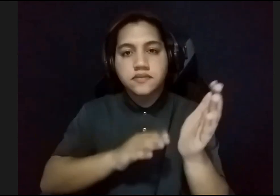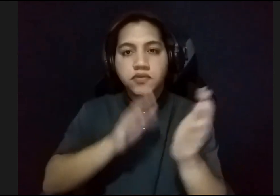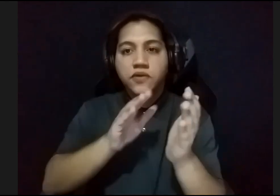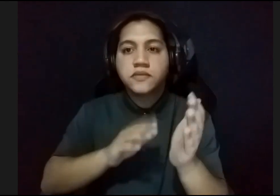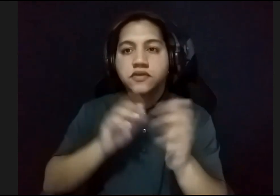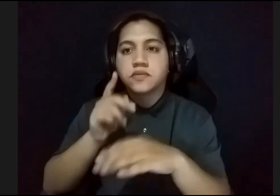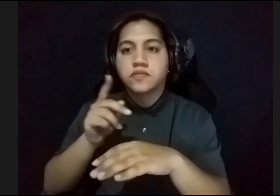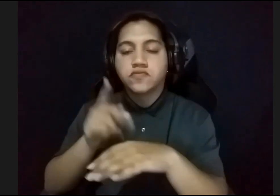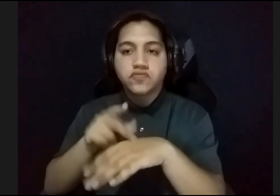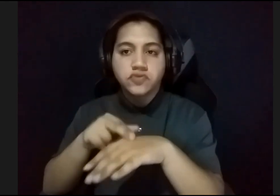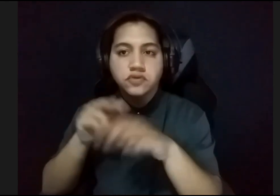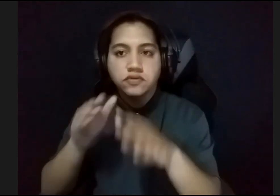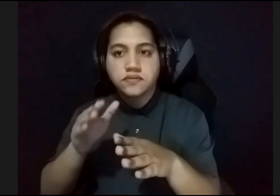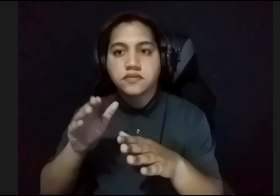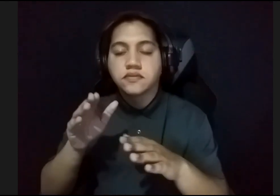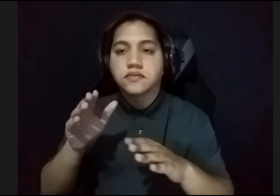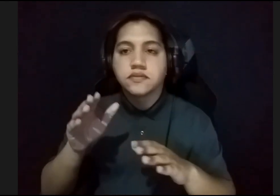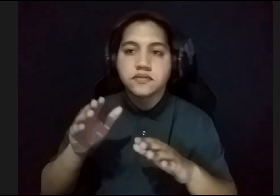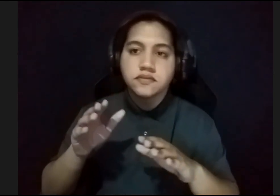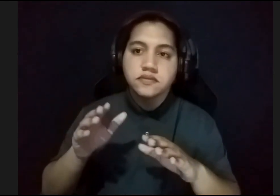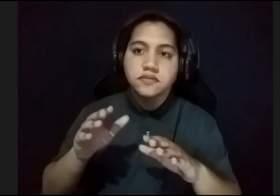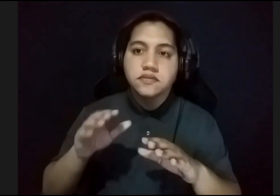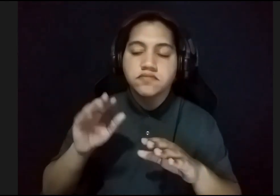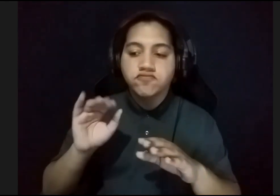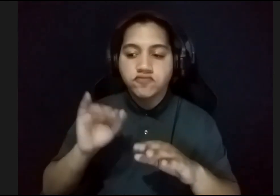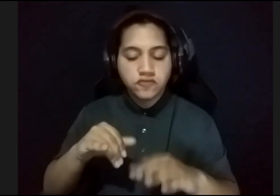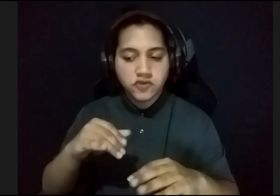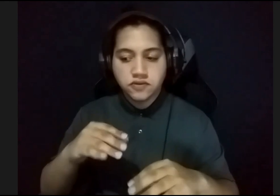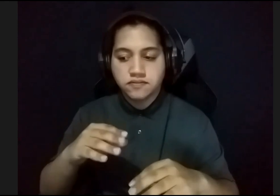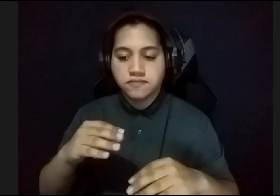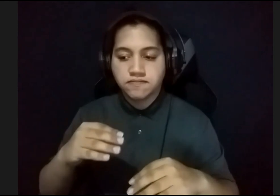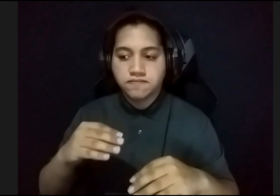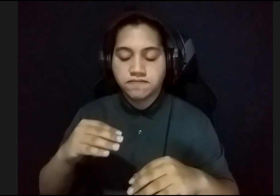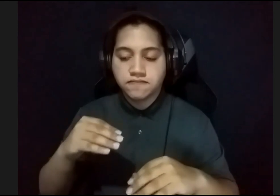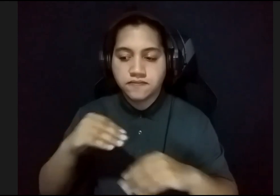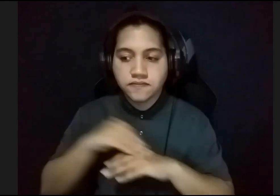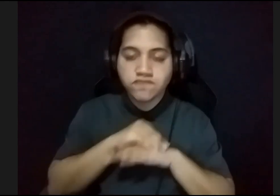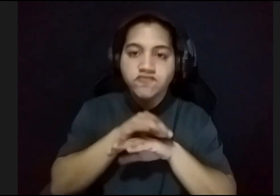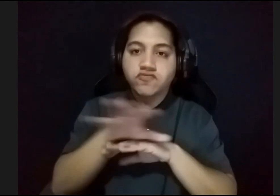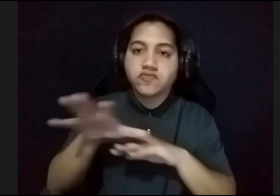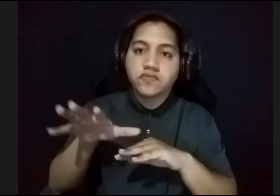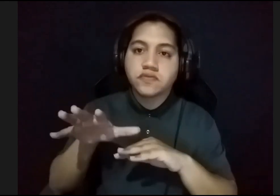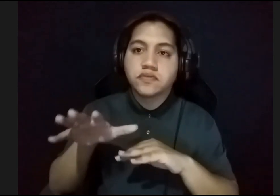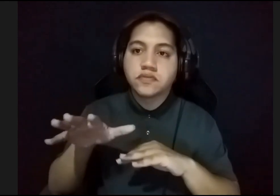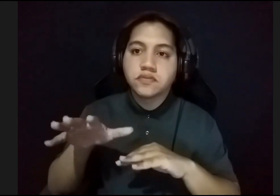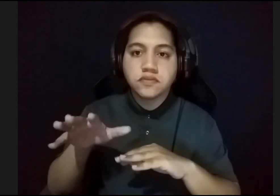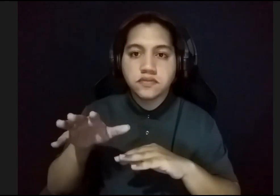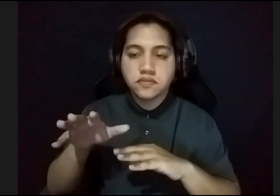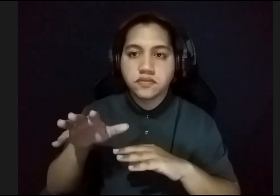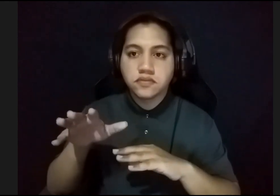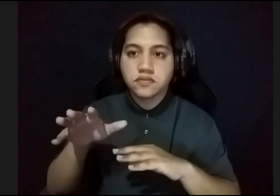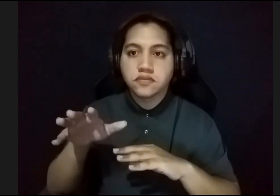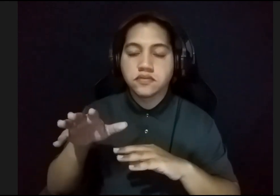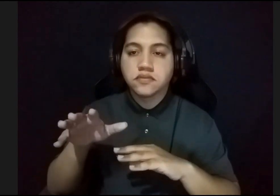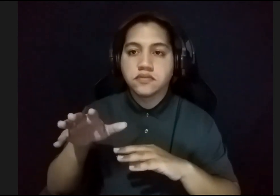saben que la plena puertorriqueña es una de las influencias y legados, que nos llegó con nuestra